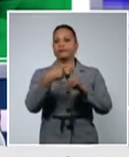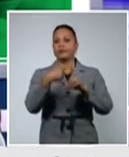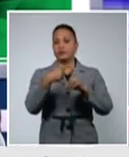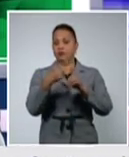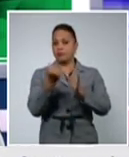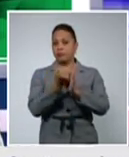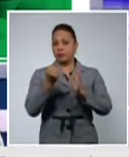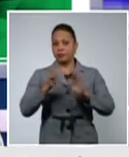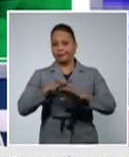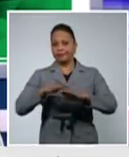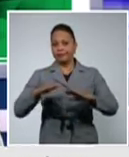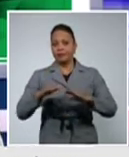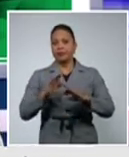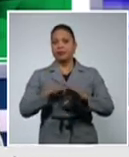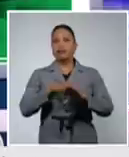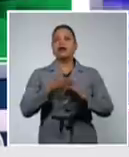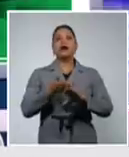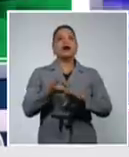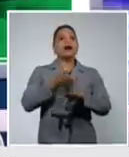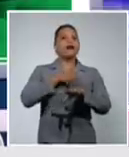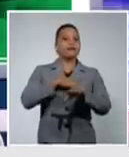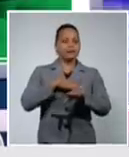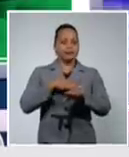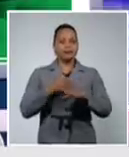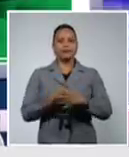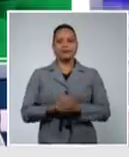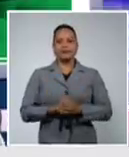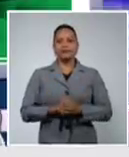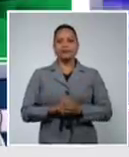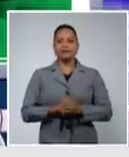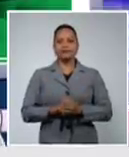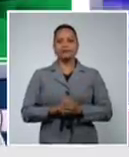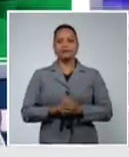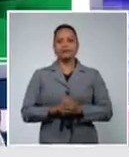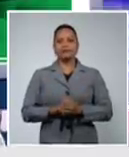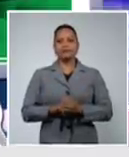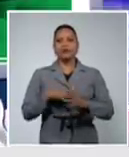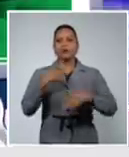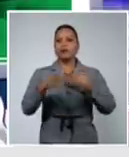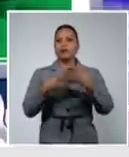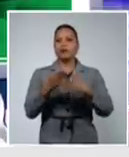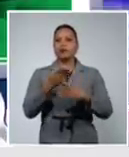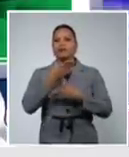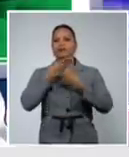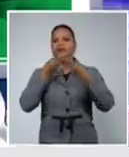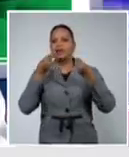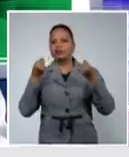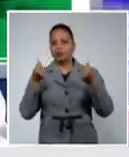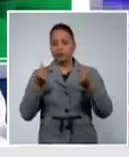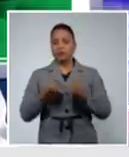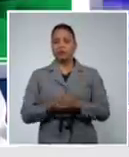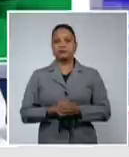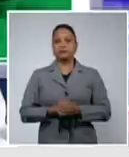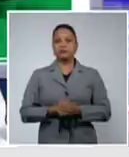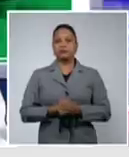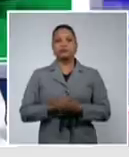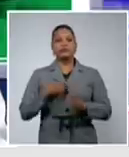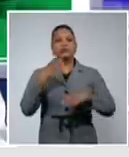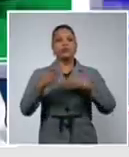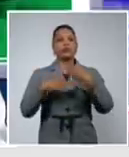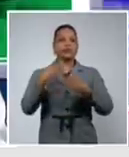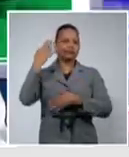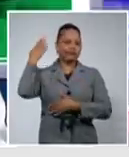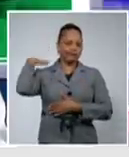previamente, con antecedentes de diabetes mellitus, enfermedad pulmonar